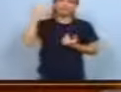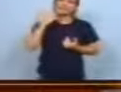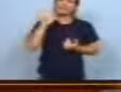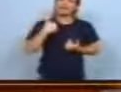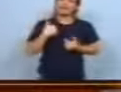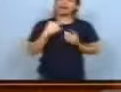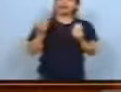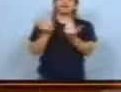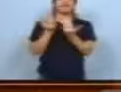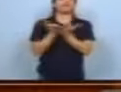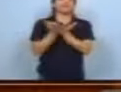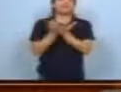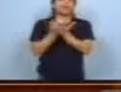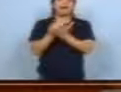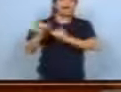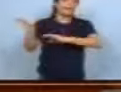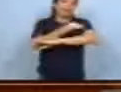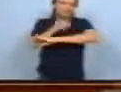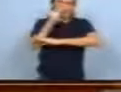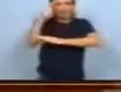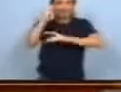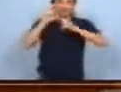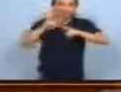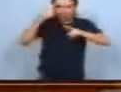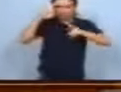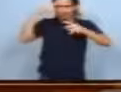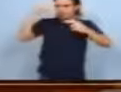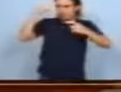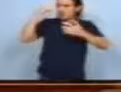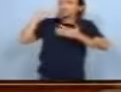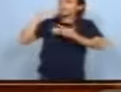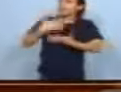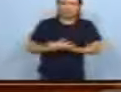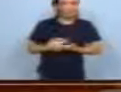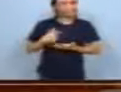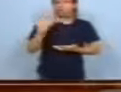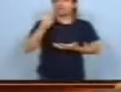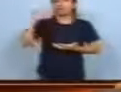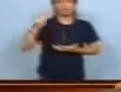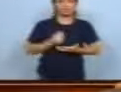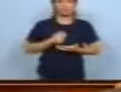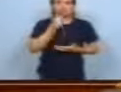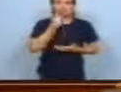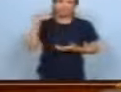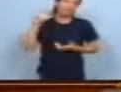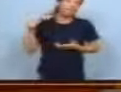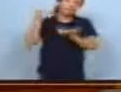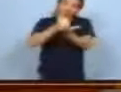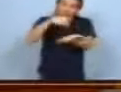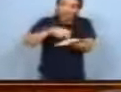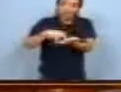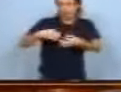arquitectura. Mira. Entonces al ver esto estarían lo que siga. Si ellos hubieran estado, nosotros estaríamos tejiendo